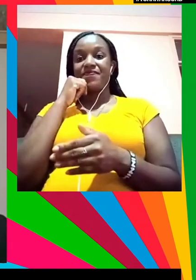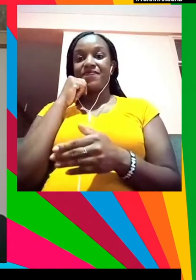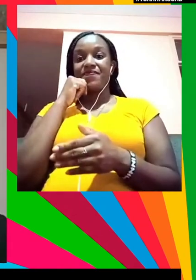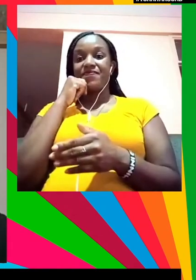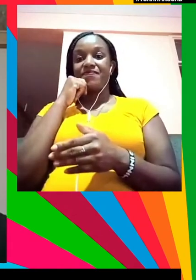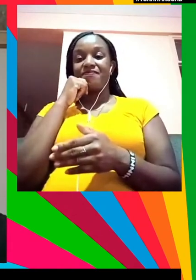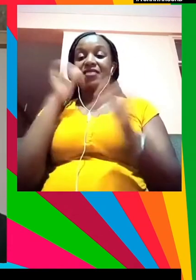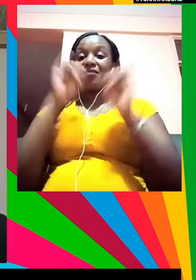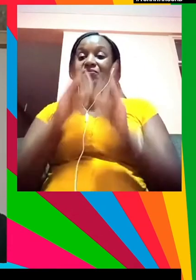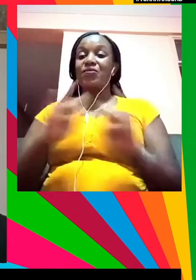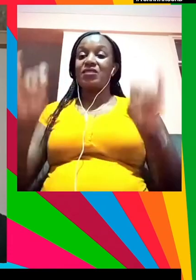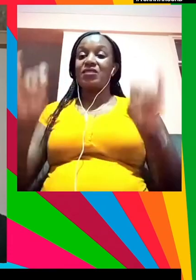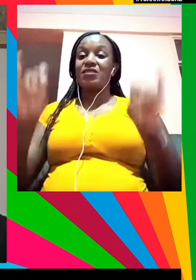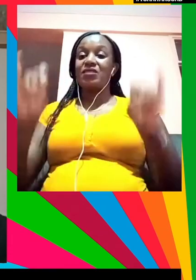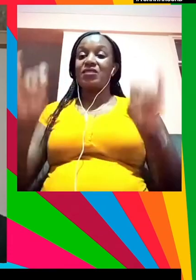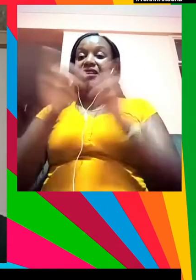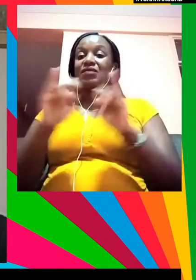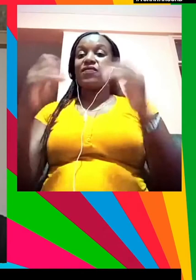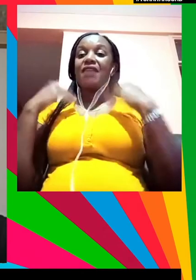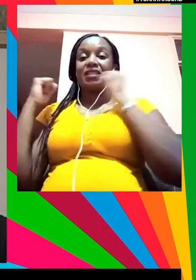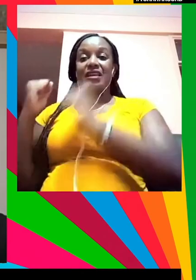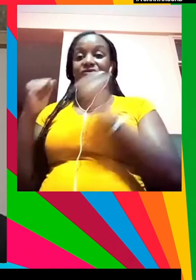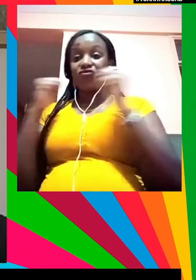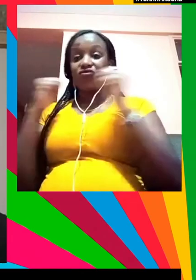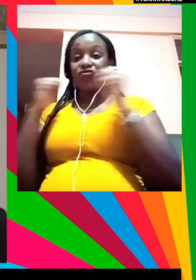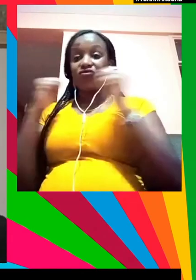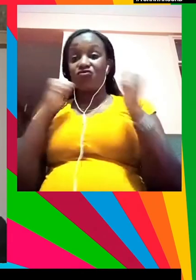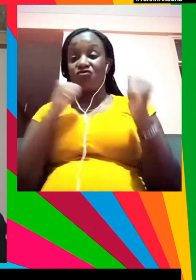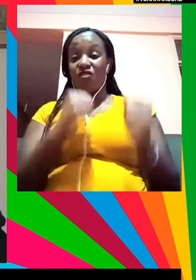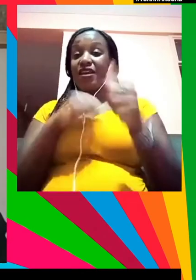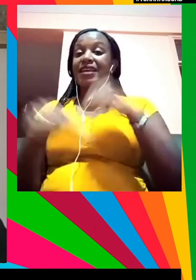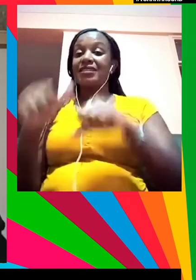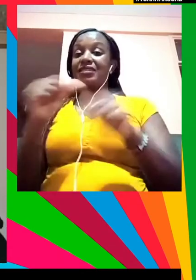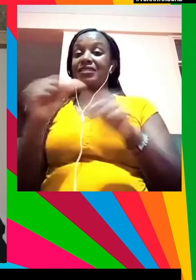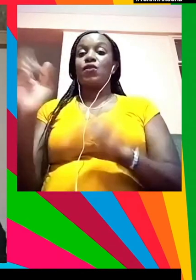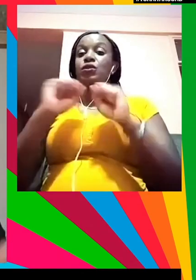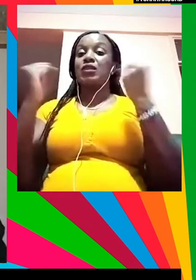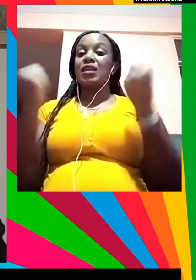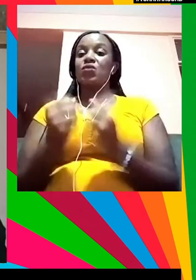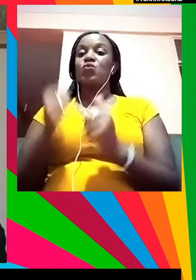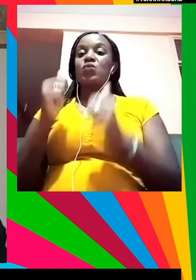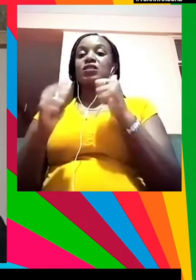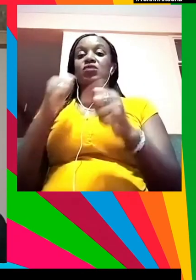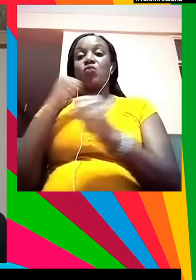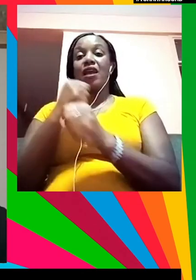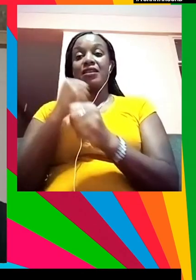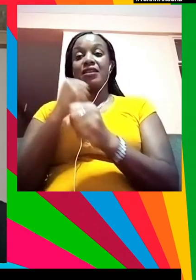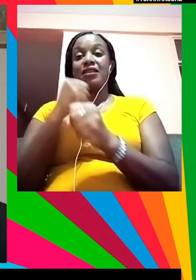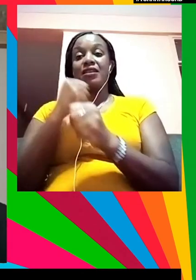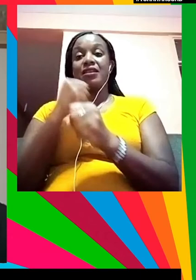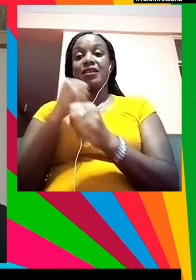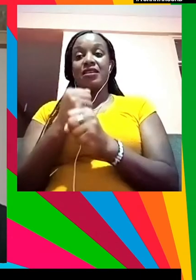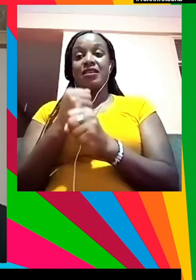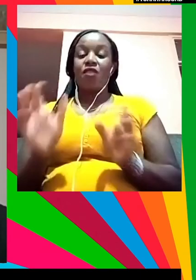de tener una sociedad civil fuerte y sólida que colabora y presiona